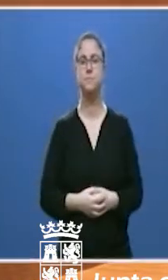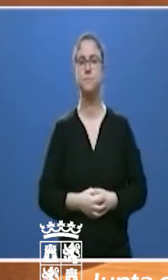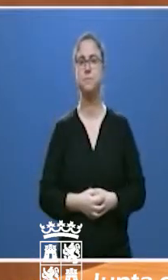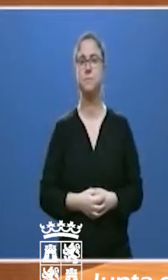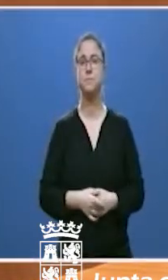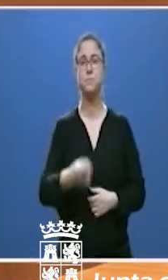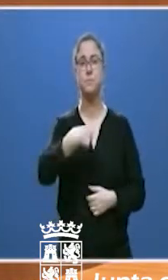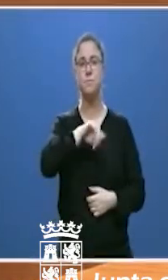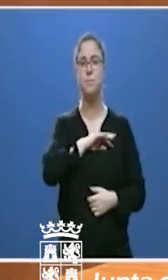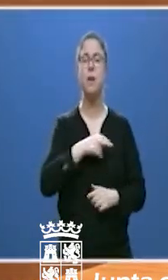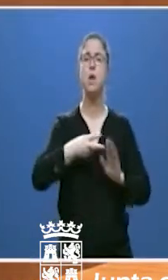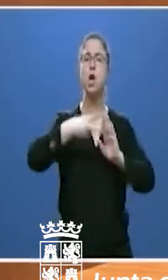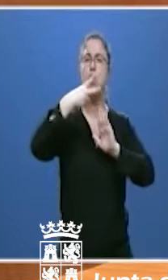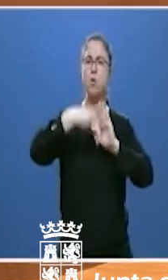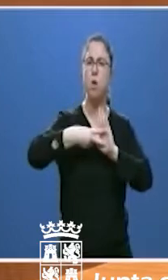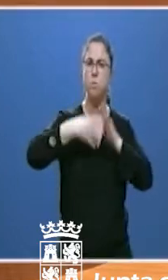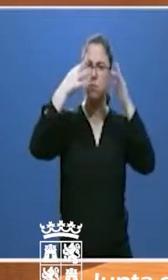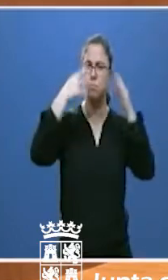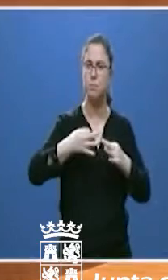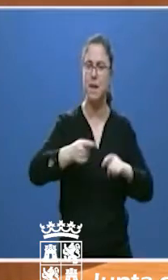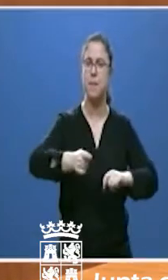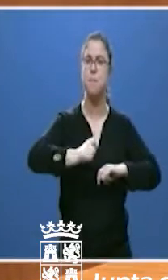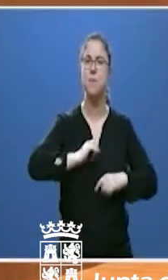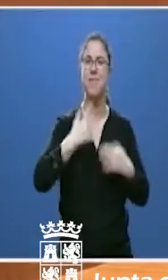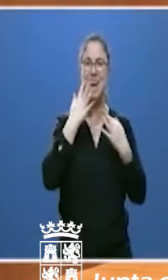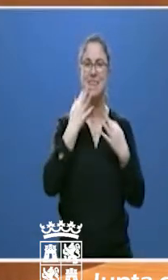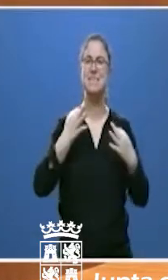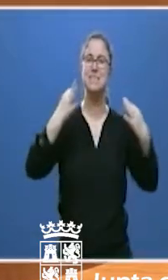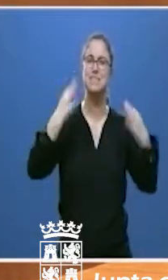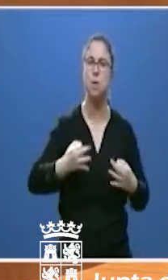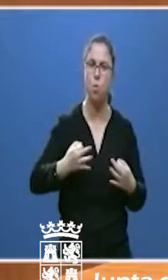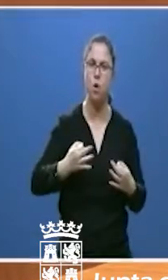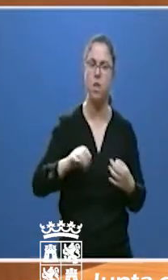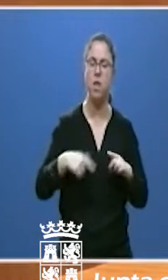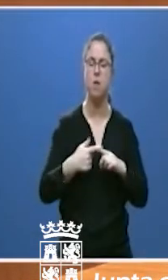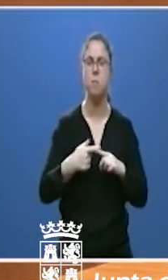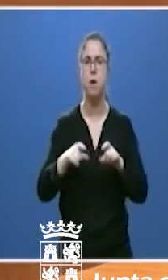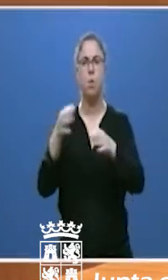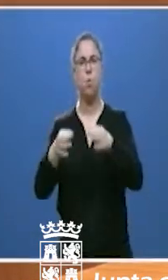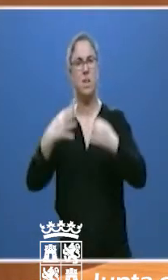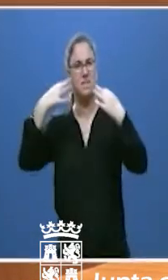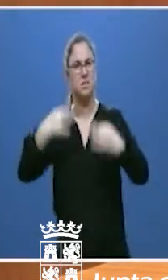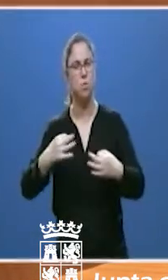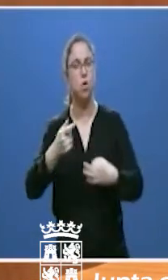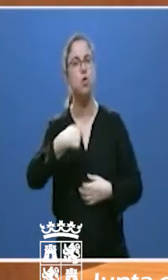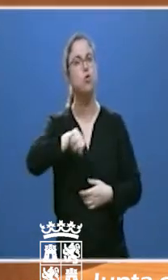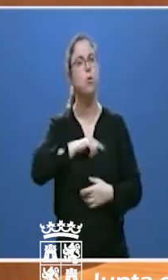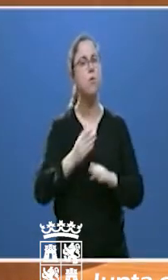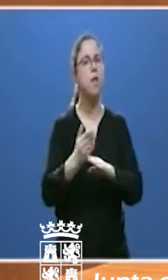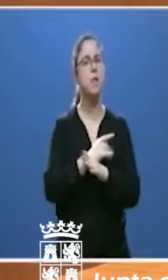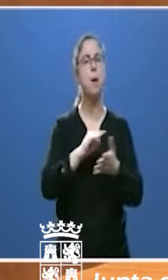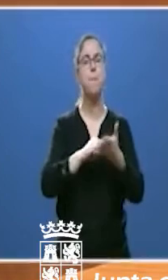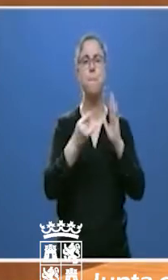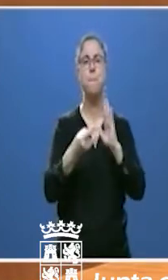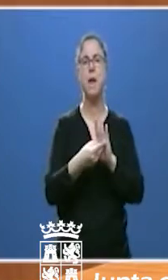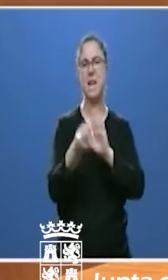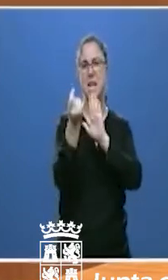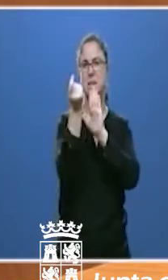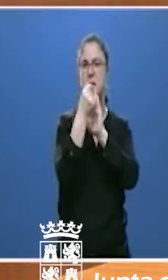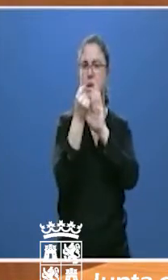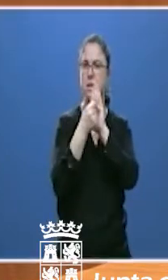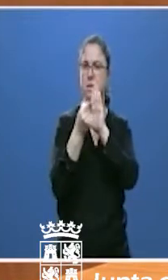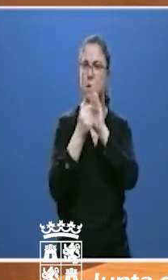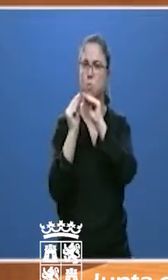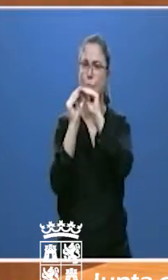Dotarnos de normas precisas que den seguridad personal y jurídica. Debemos tener una planificación con criterios